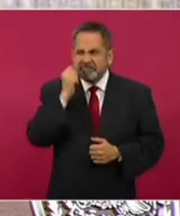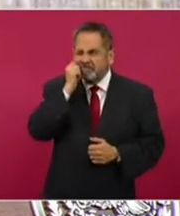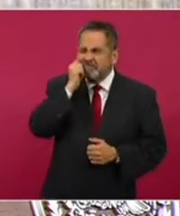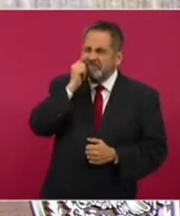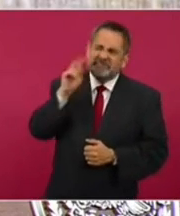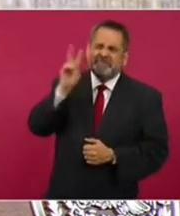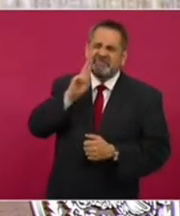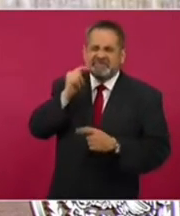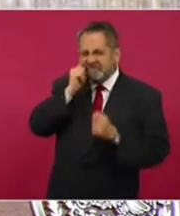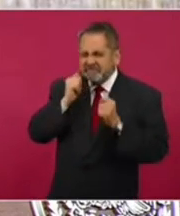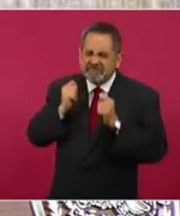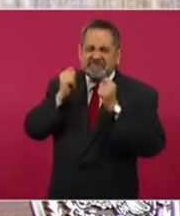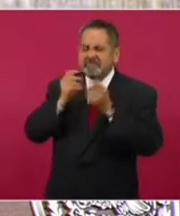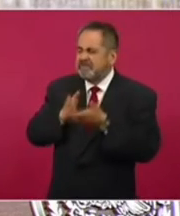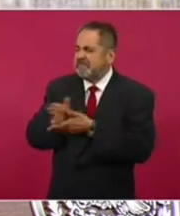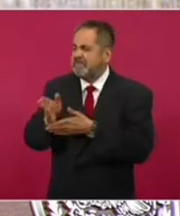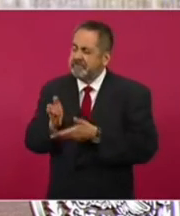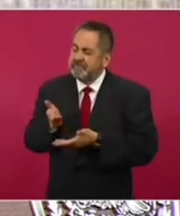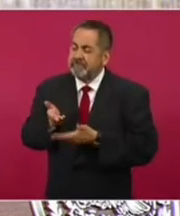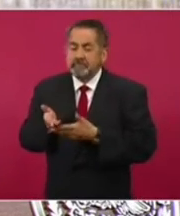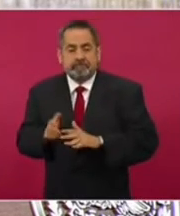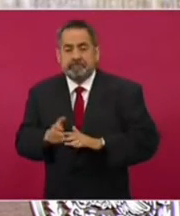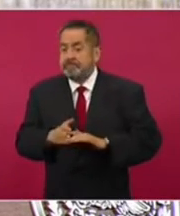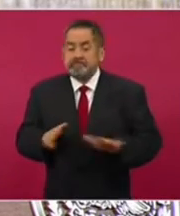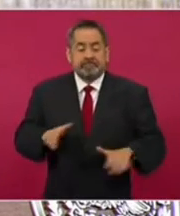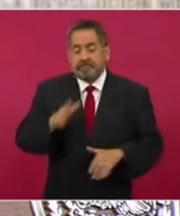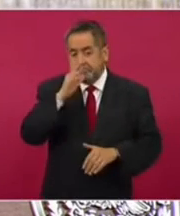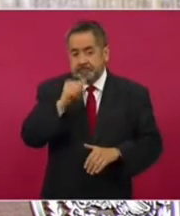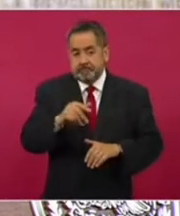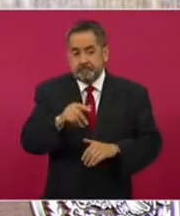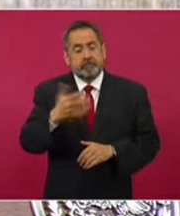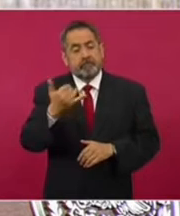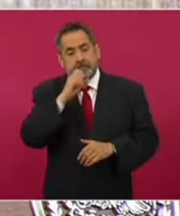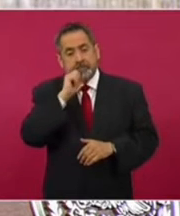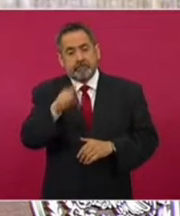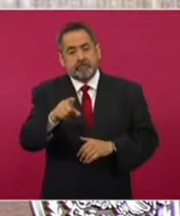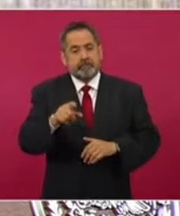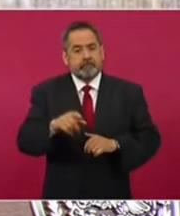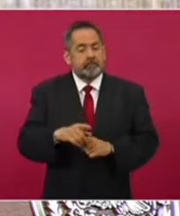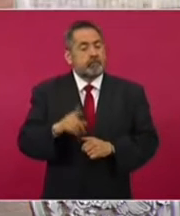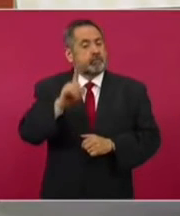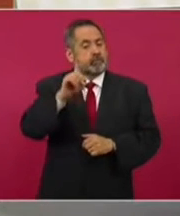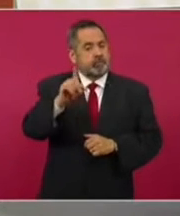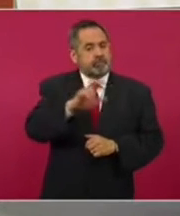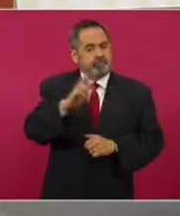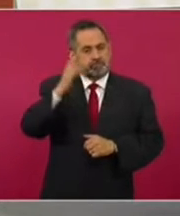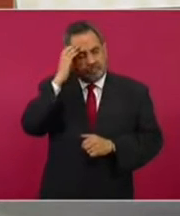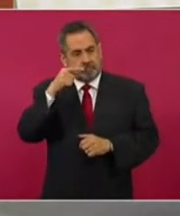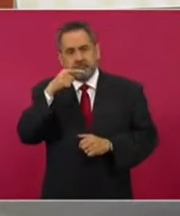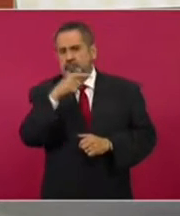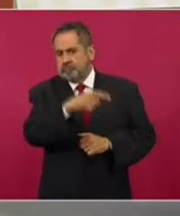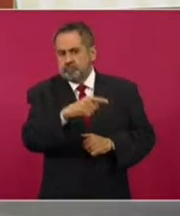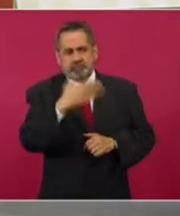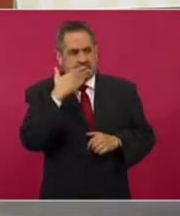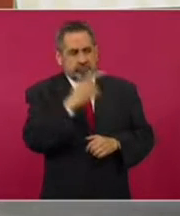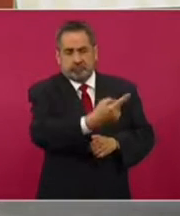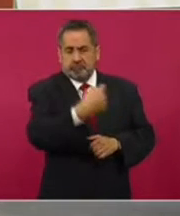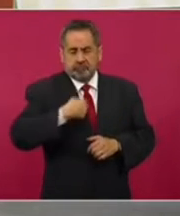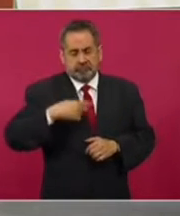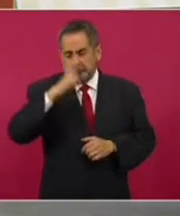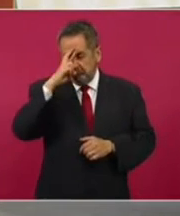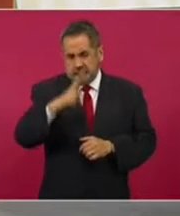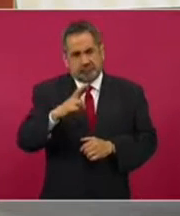a plantearlo. Además, tengo que reconocer que han sido muy respetuosos.